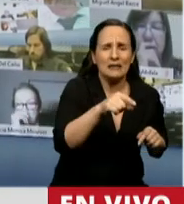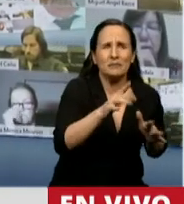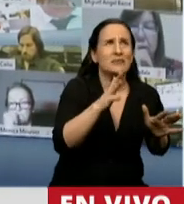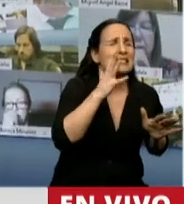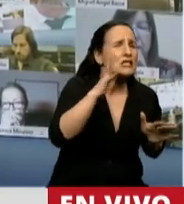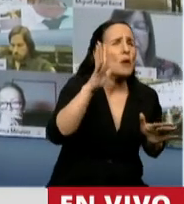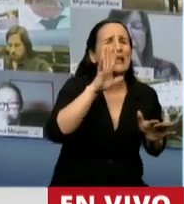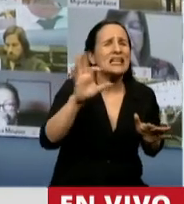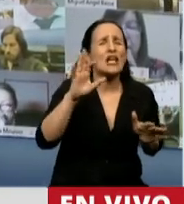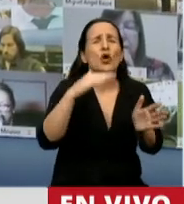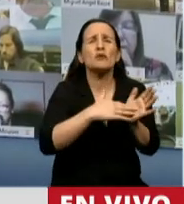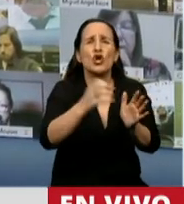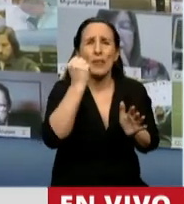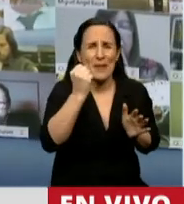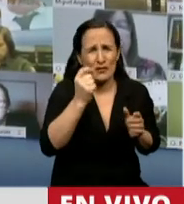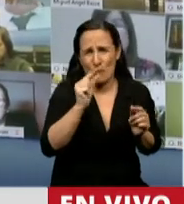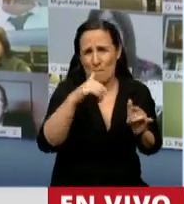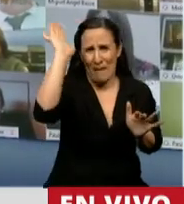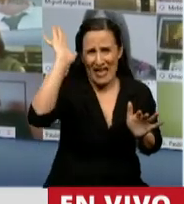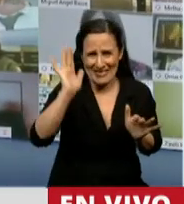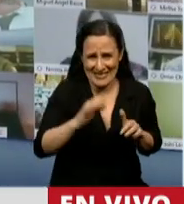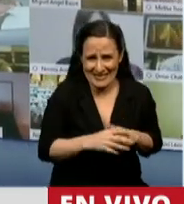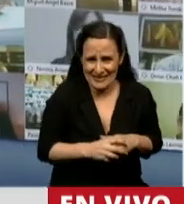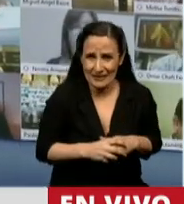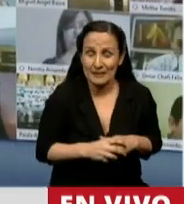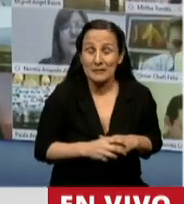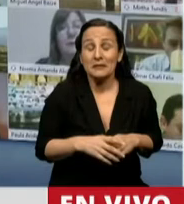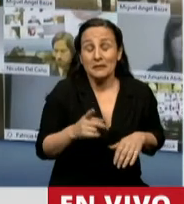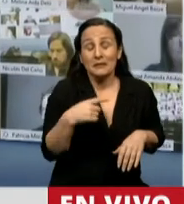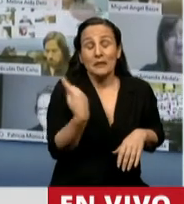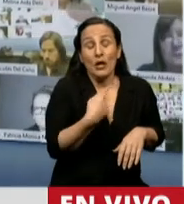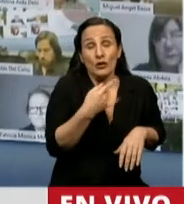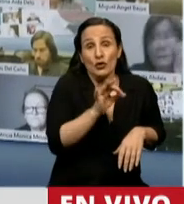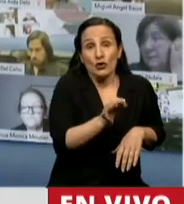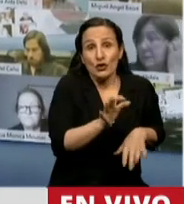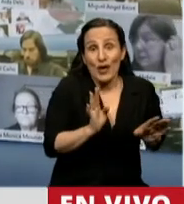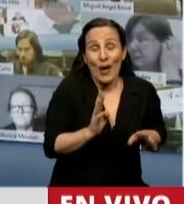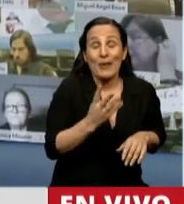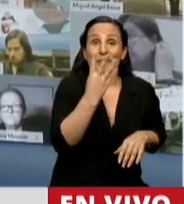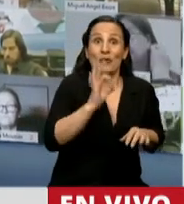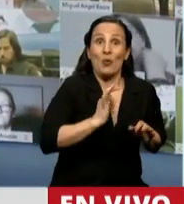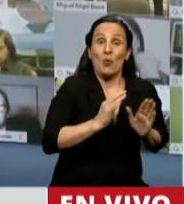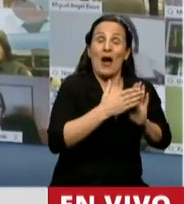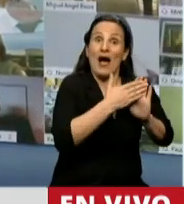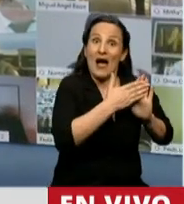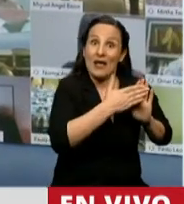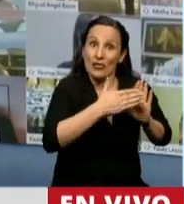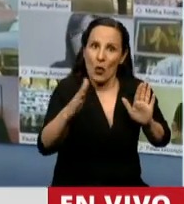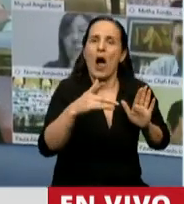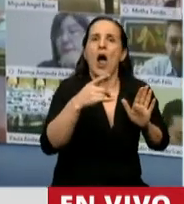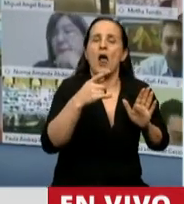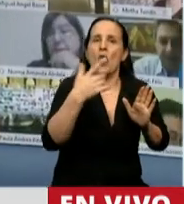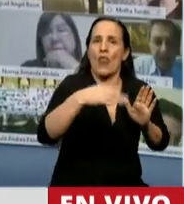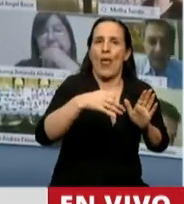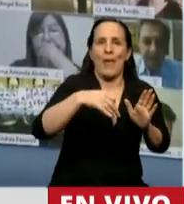los 5.500 millones de pesos y, como sabemos, después de los 4 años tenía que comenzar a cumplir con